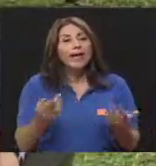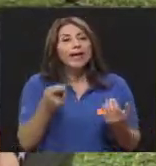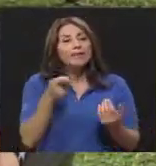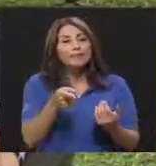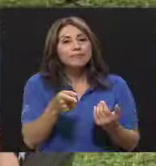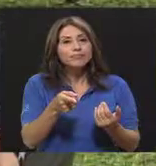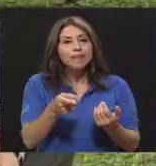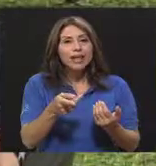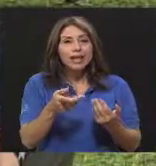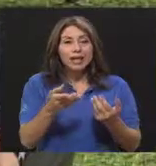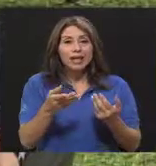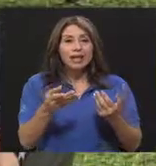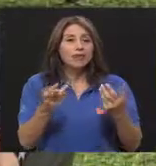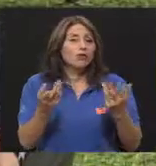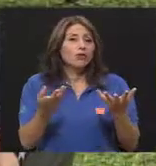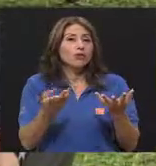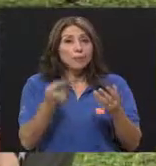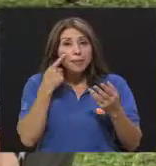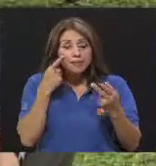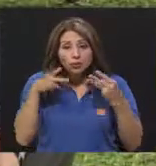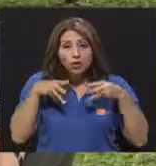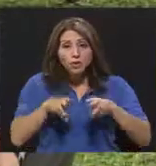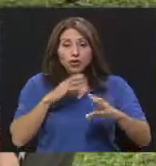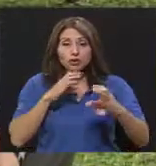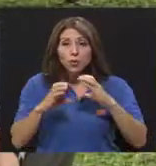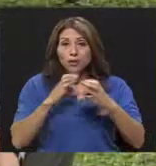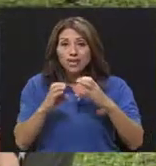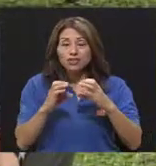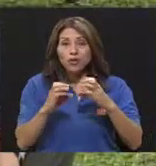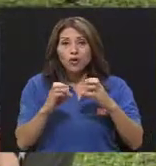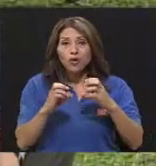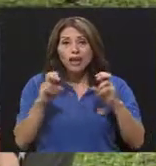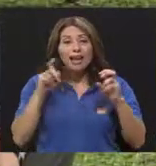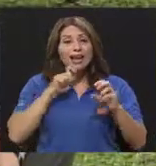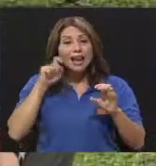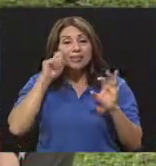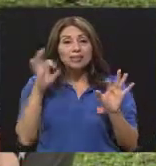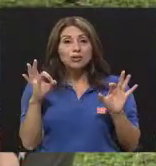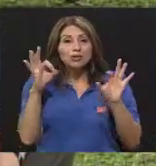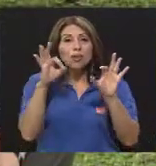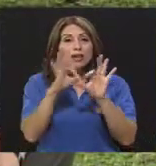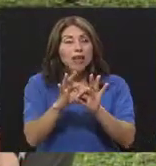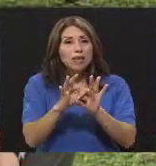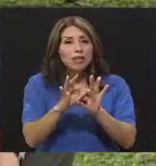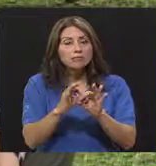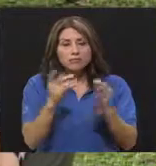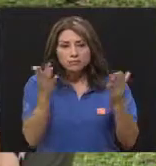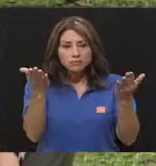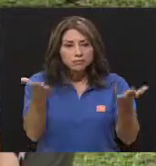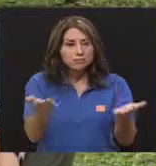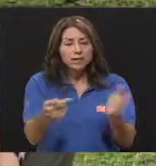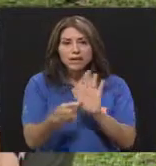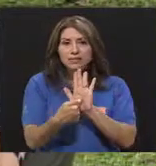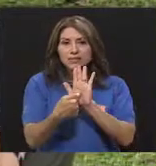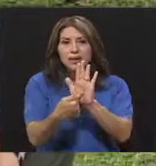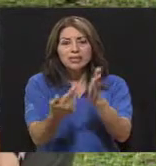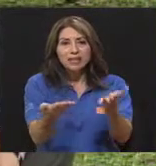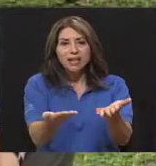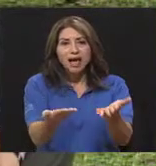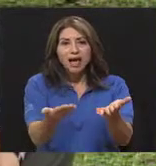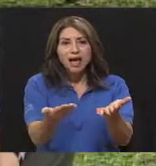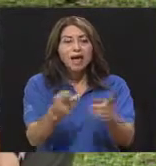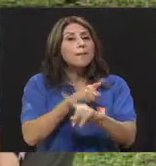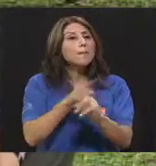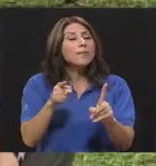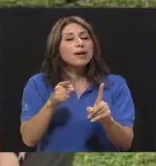es explícita y en donde es una sexualidad mal orientada, porque está orientada puramente a lo